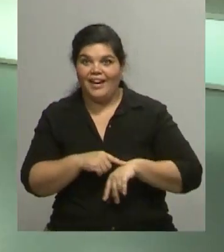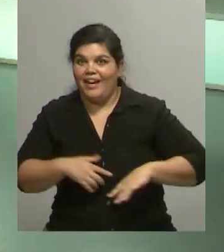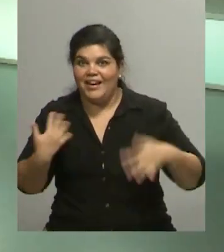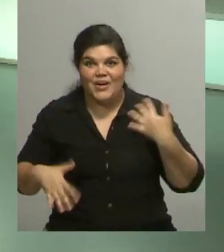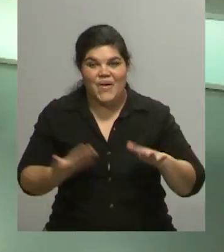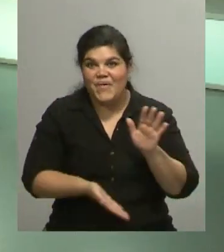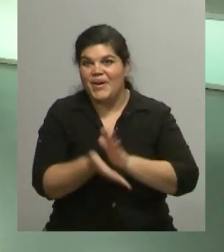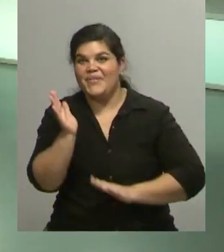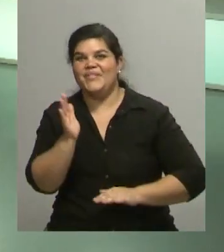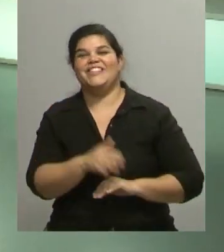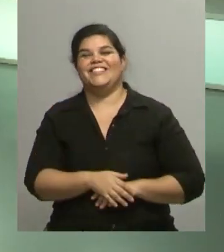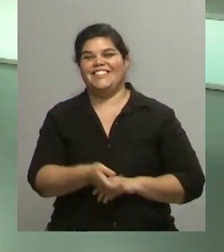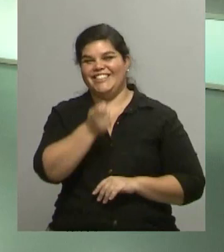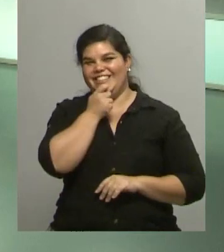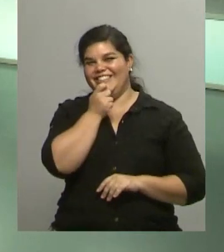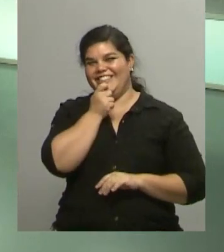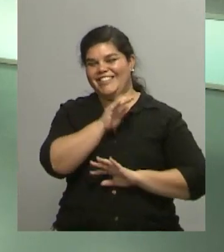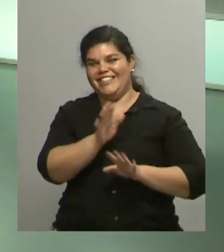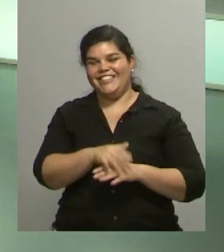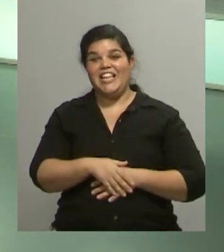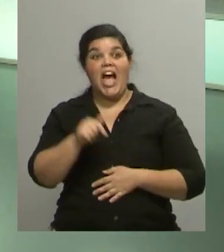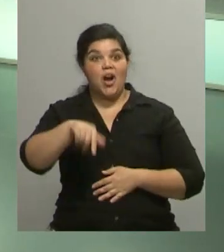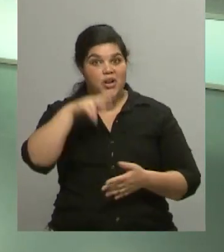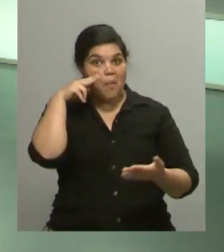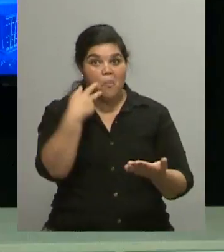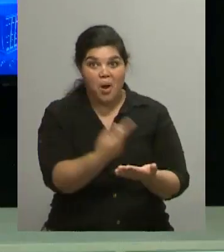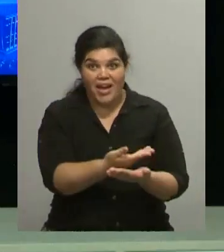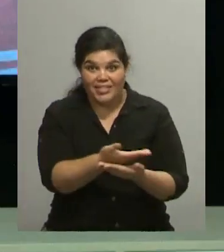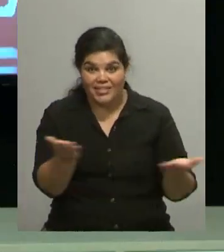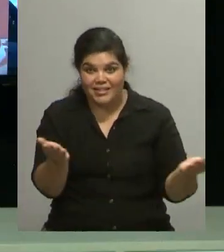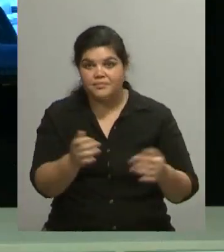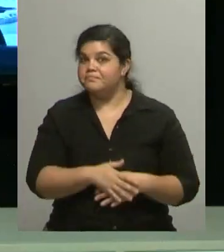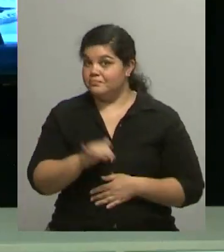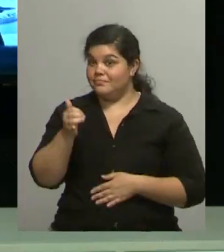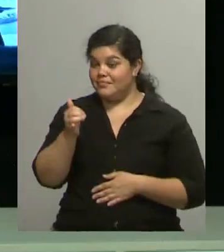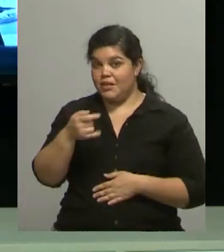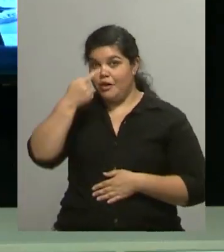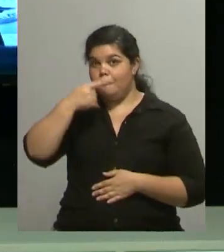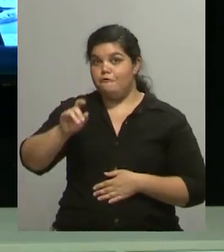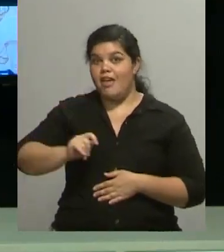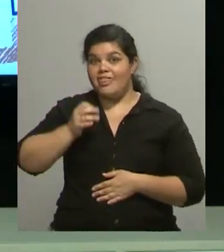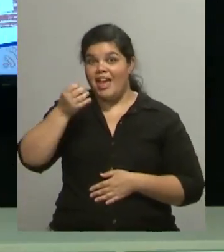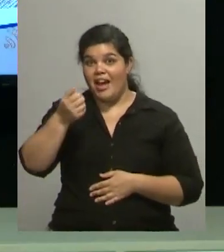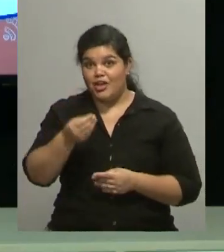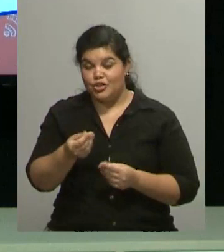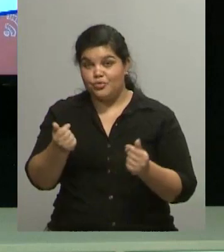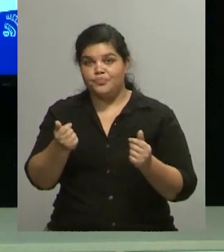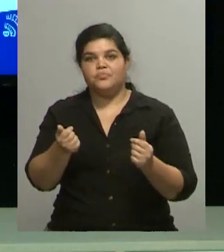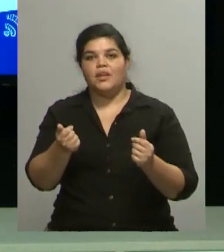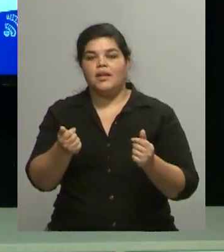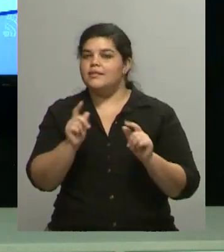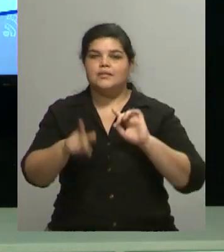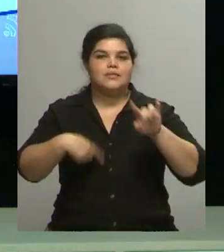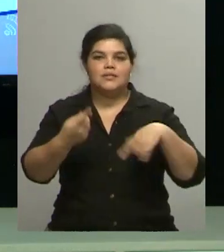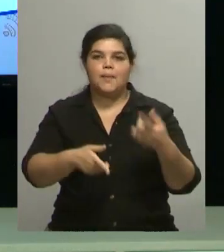Bueno, ya lo vamos a ver. Y decir que estuvieron con una muestra, esto quería repasarla por... Sí, a fin de año hacemos siempre la muestra de los